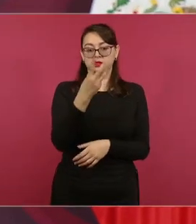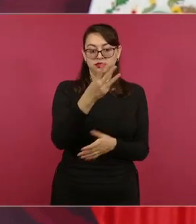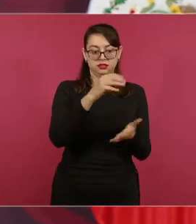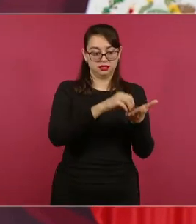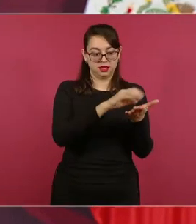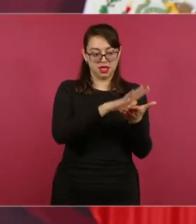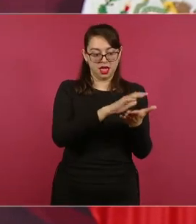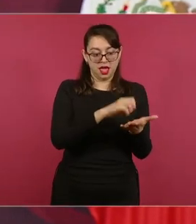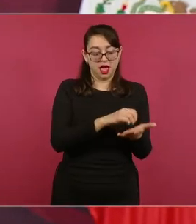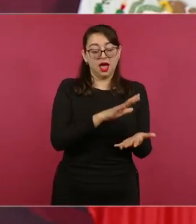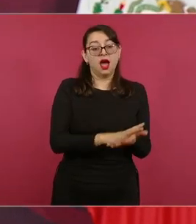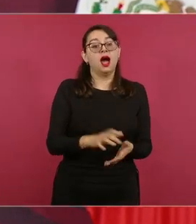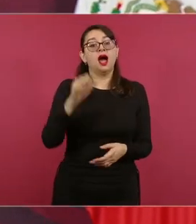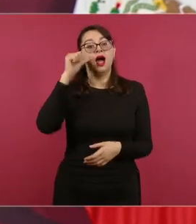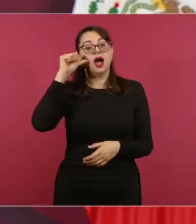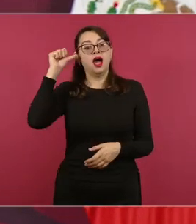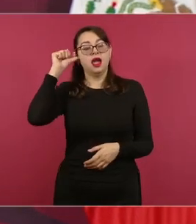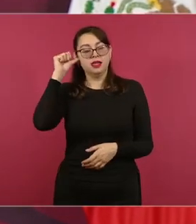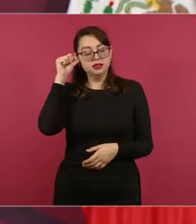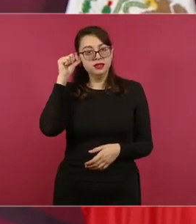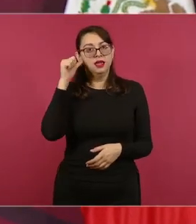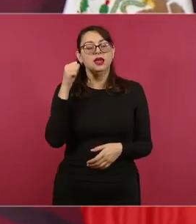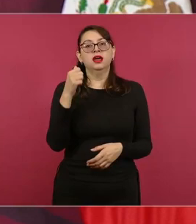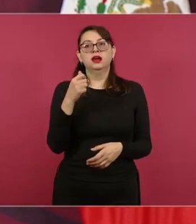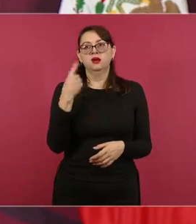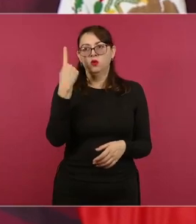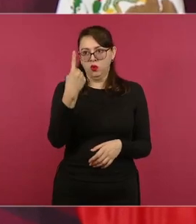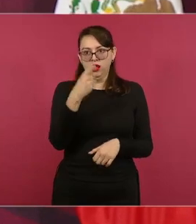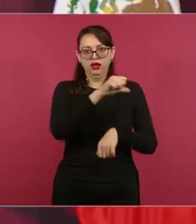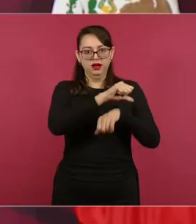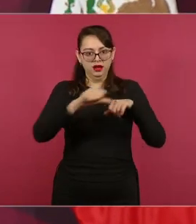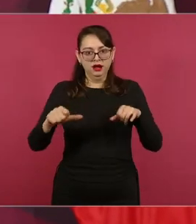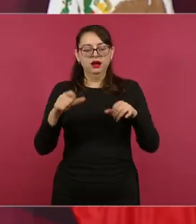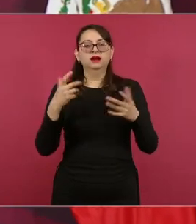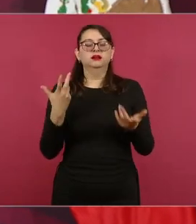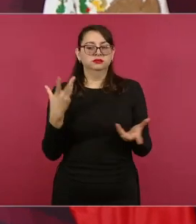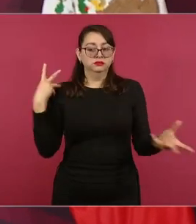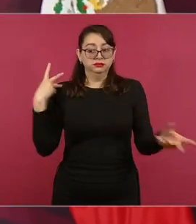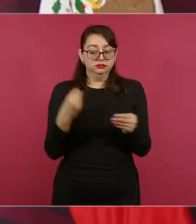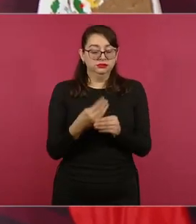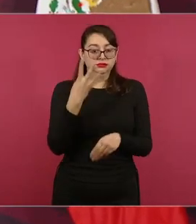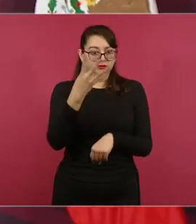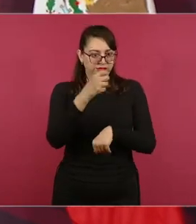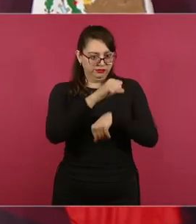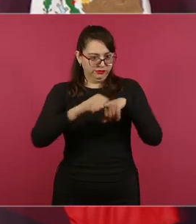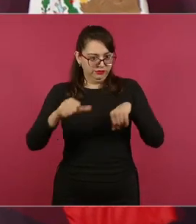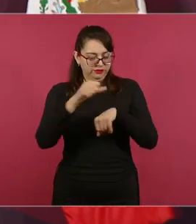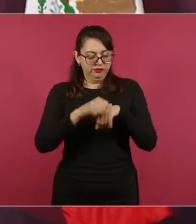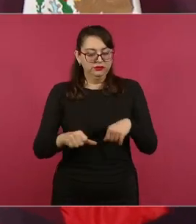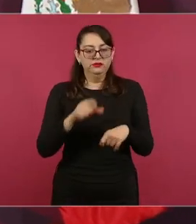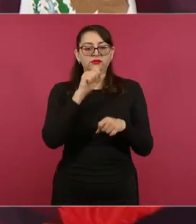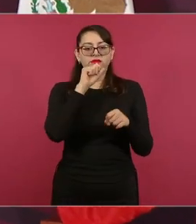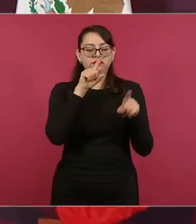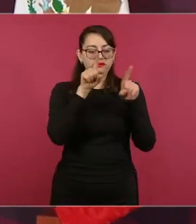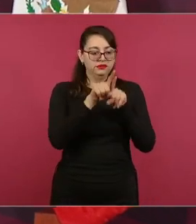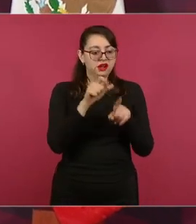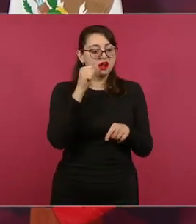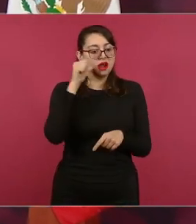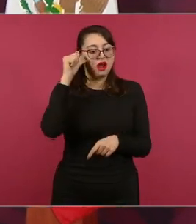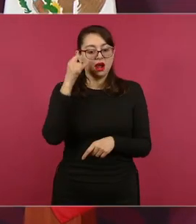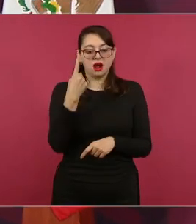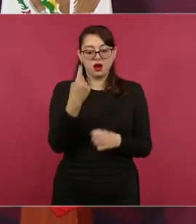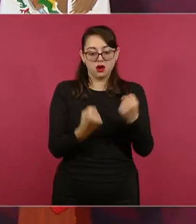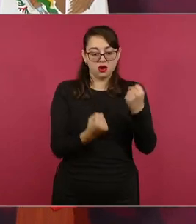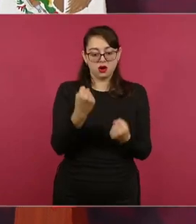cirugía más. En total hemos dado cuatro cirugías y traslado terrestre, ayer hubo uno, en total han sido cinco